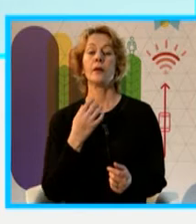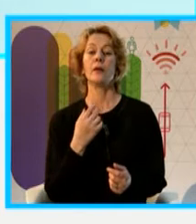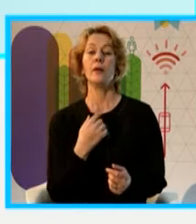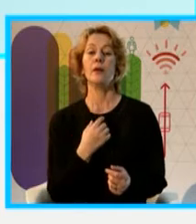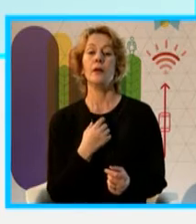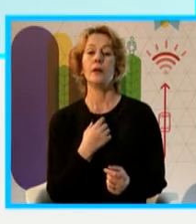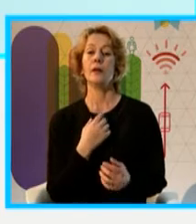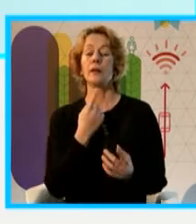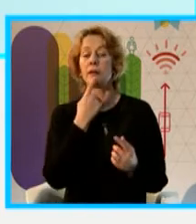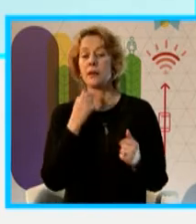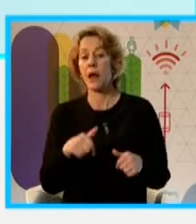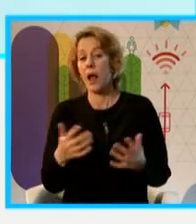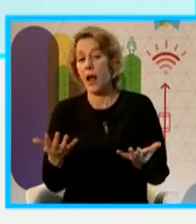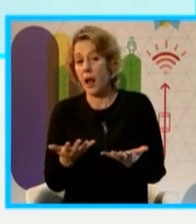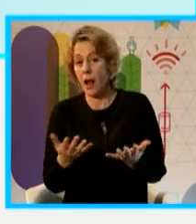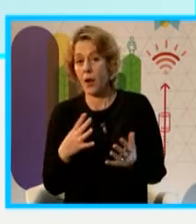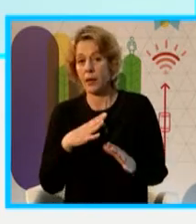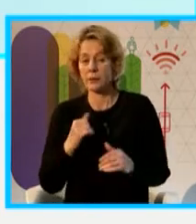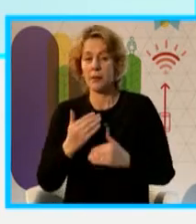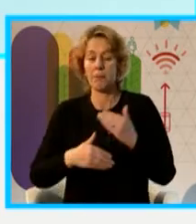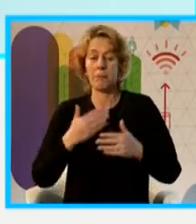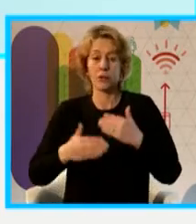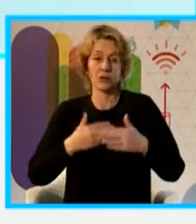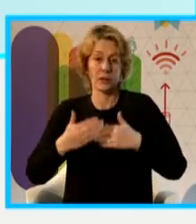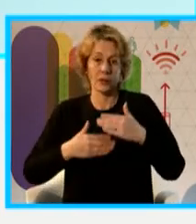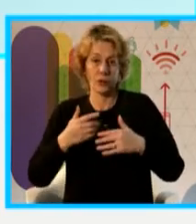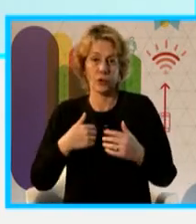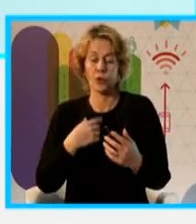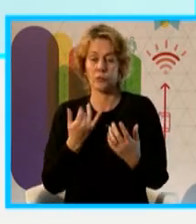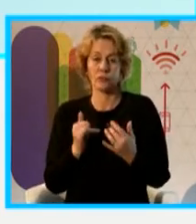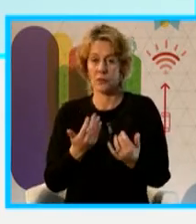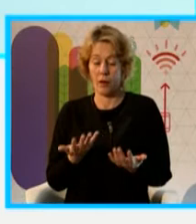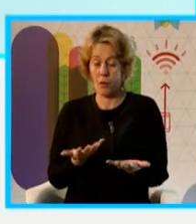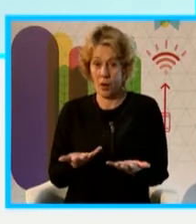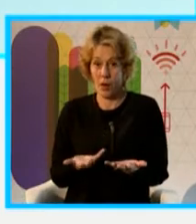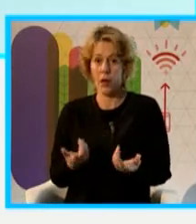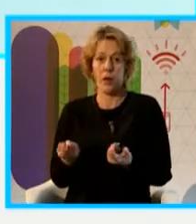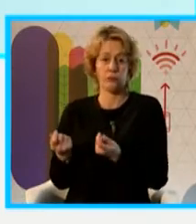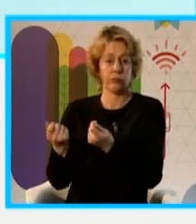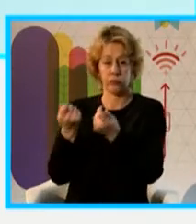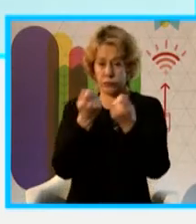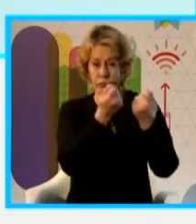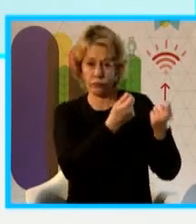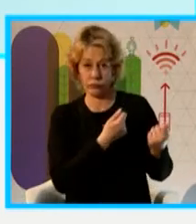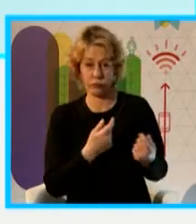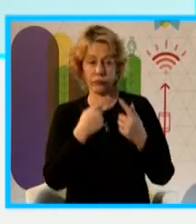realizando el proceso de compra de todas las luminarias que conforman el parque.